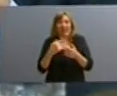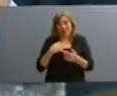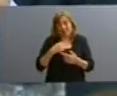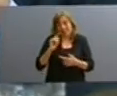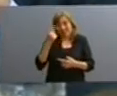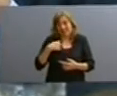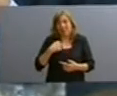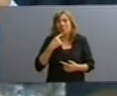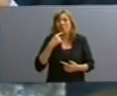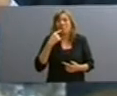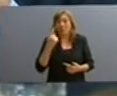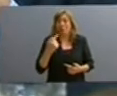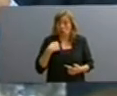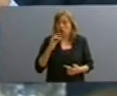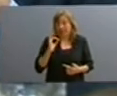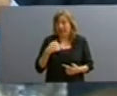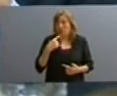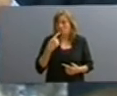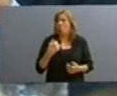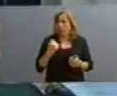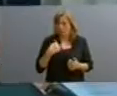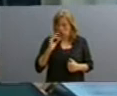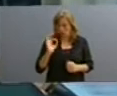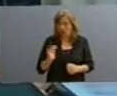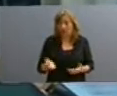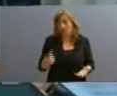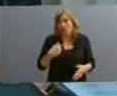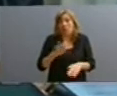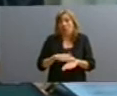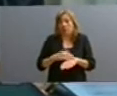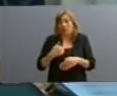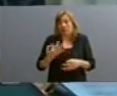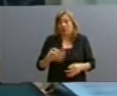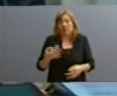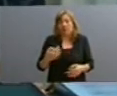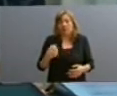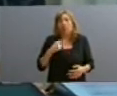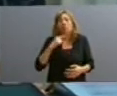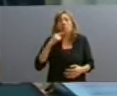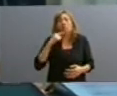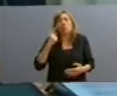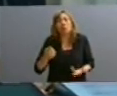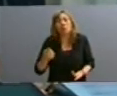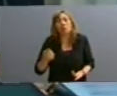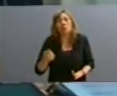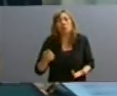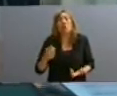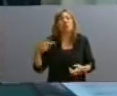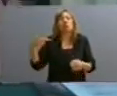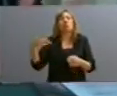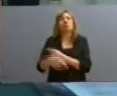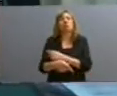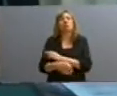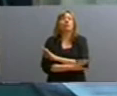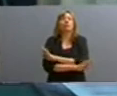sé que soy un poco dura cuando pregunto, pero bueno, era mi obligación, llegó un momento que se interrumpió y